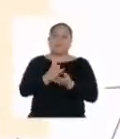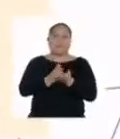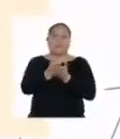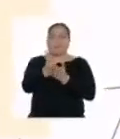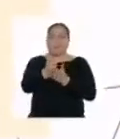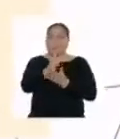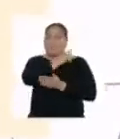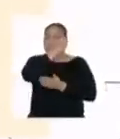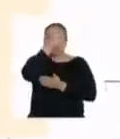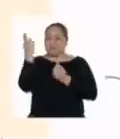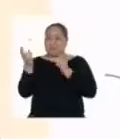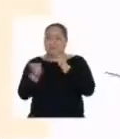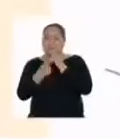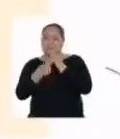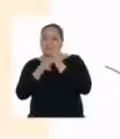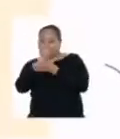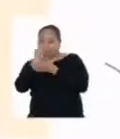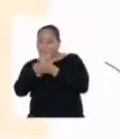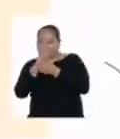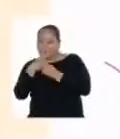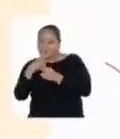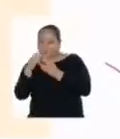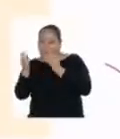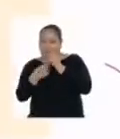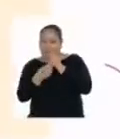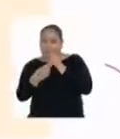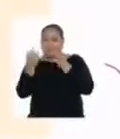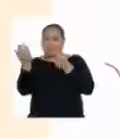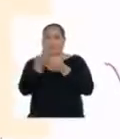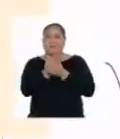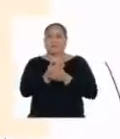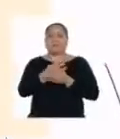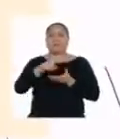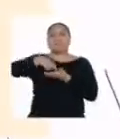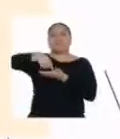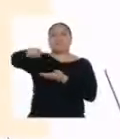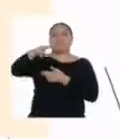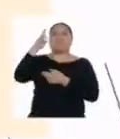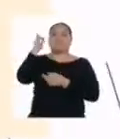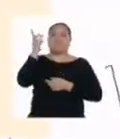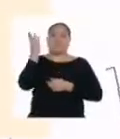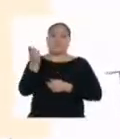No olviden guardarla en sus portafolios y enviársela a sus docentes.